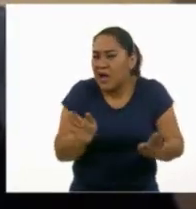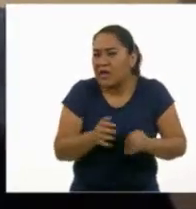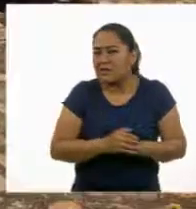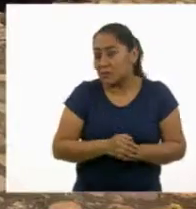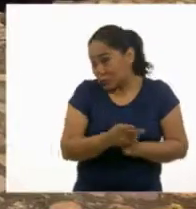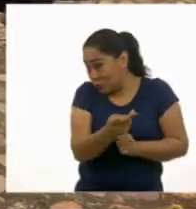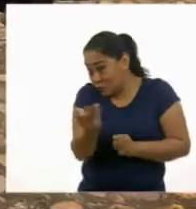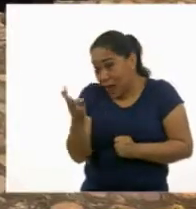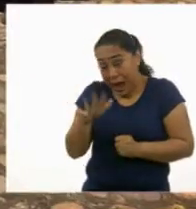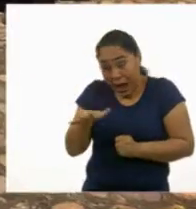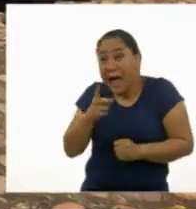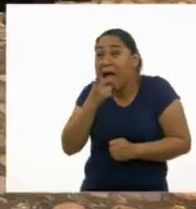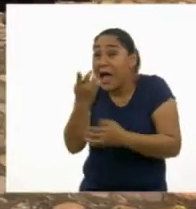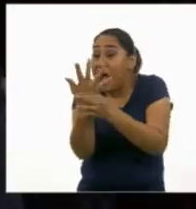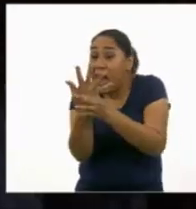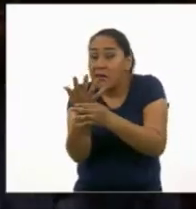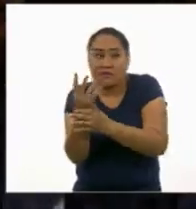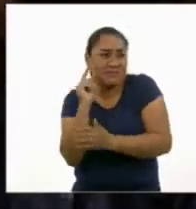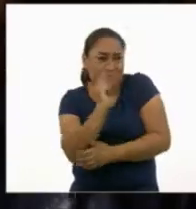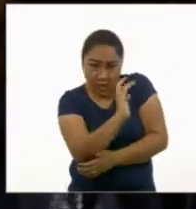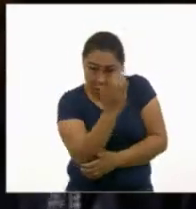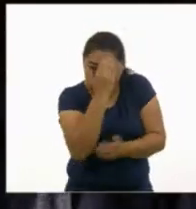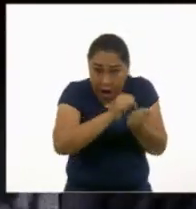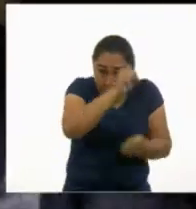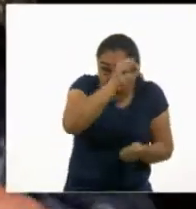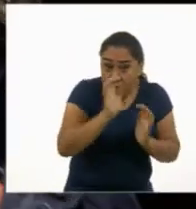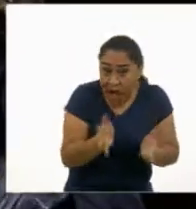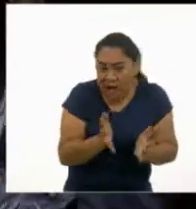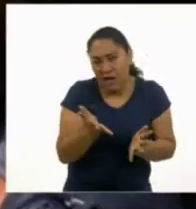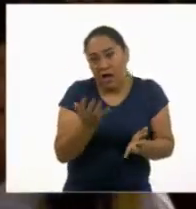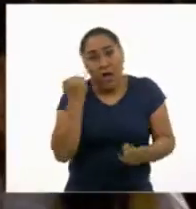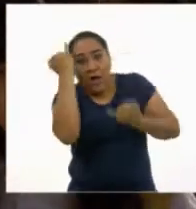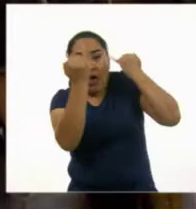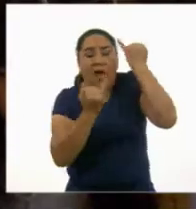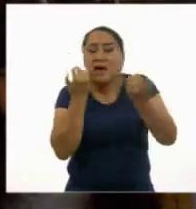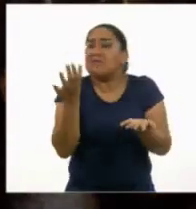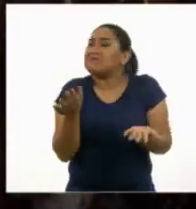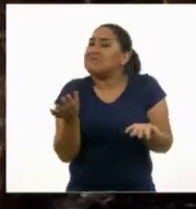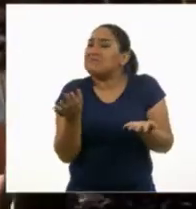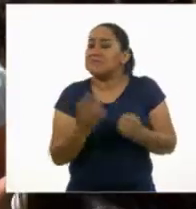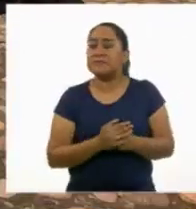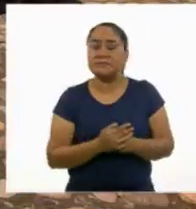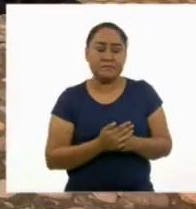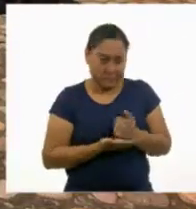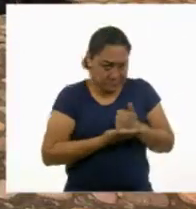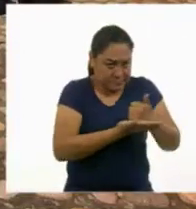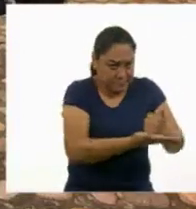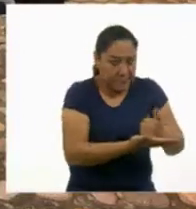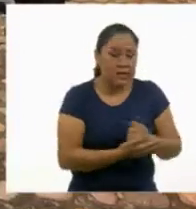ustedes acaban de decir, no lo conocen. No sé por qué se ponen así. ¿Te ayudo? Sí, profe, gracias.